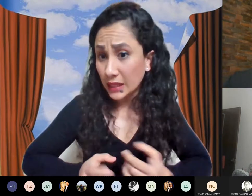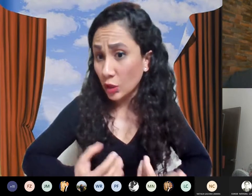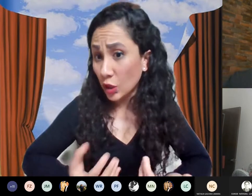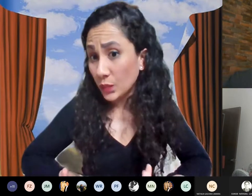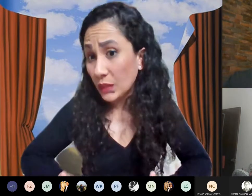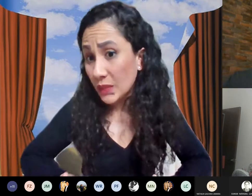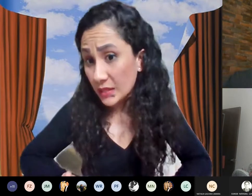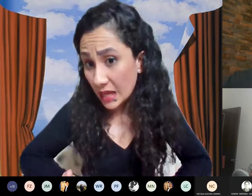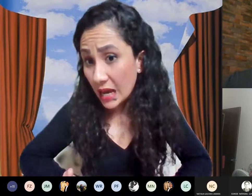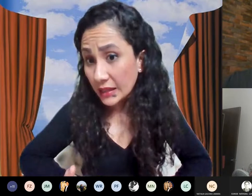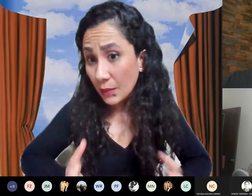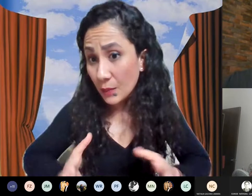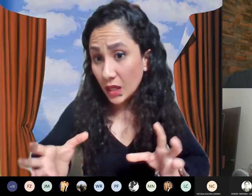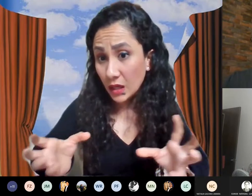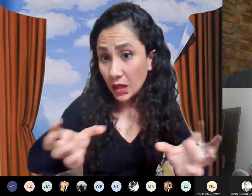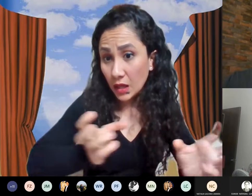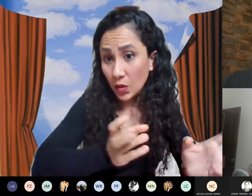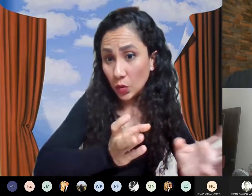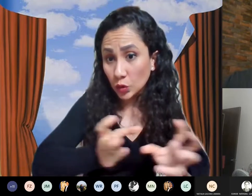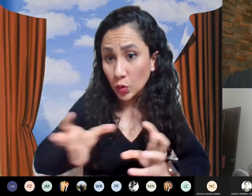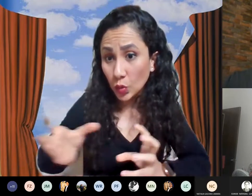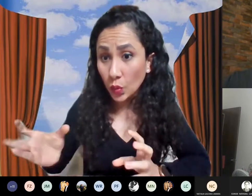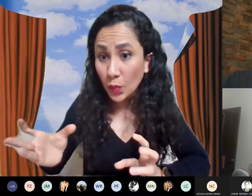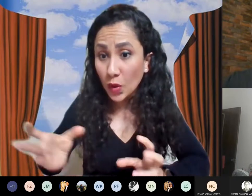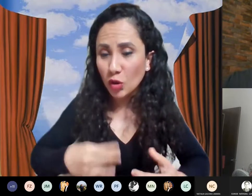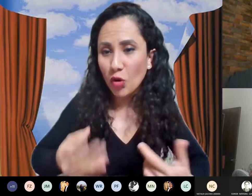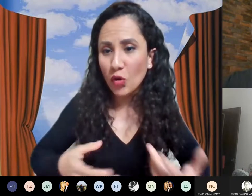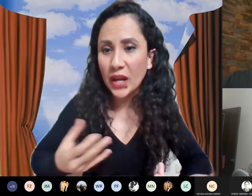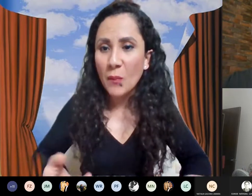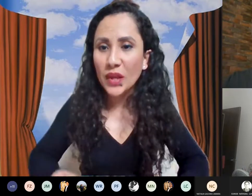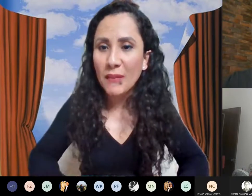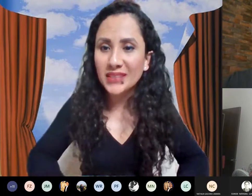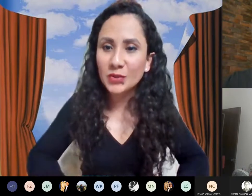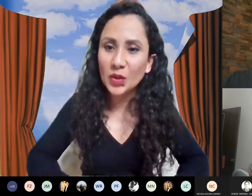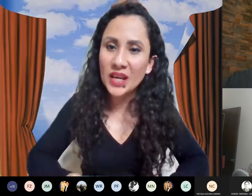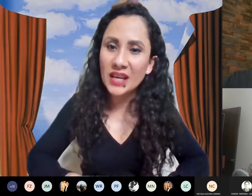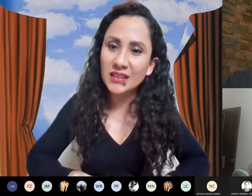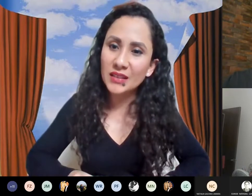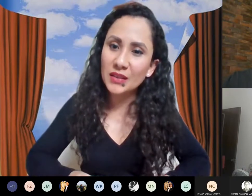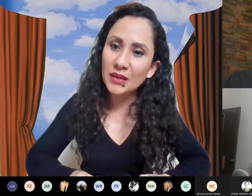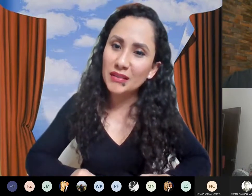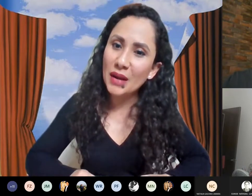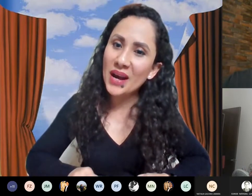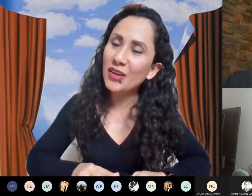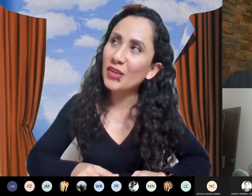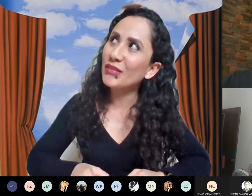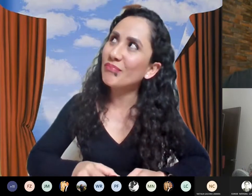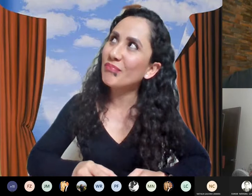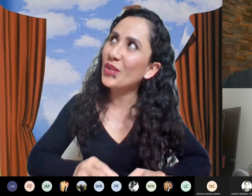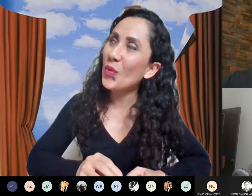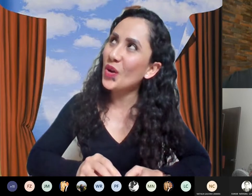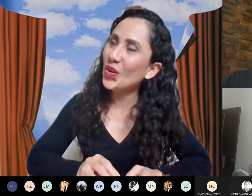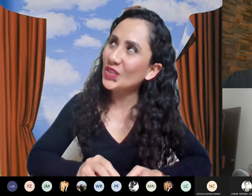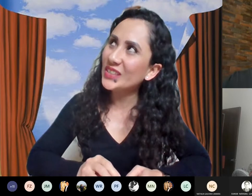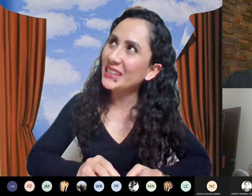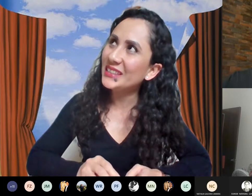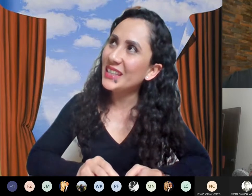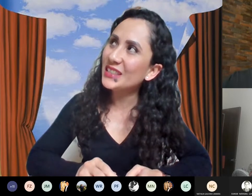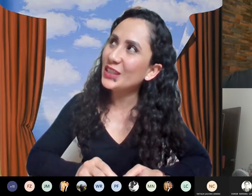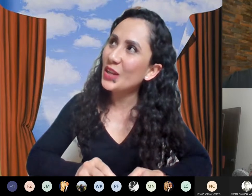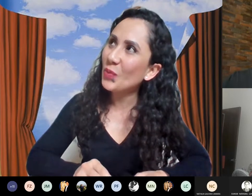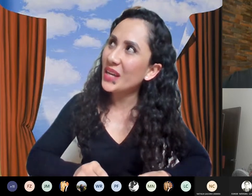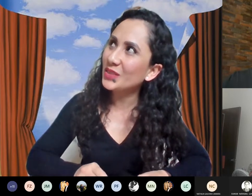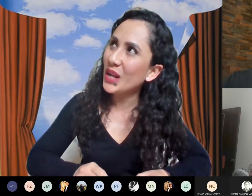¿se está tratando de optimizar también los grupos o qué porque a veces cuando ya trabajan como con